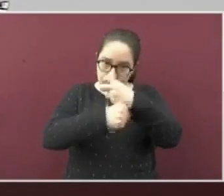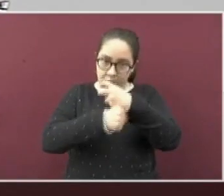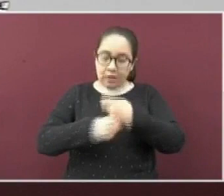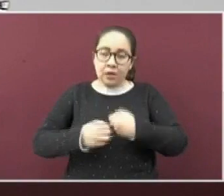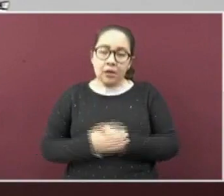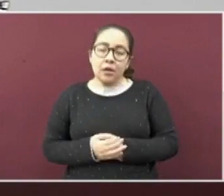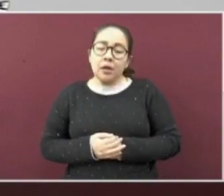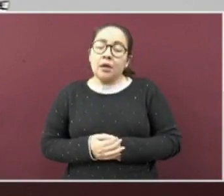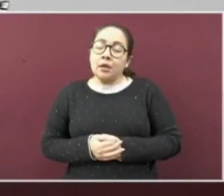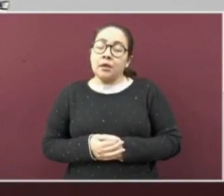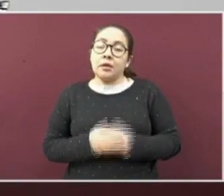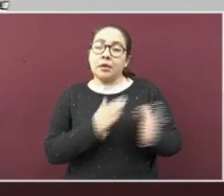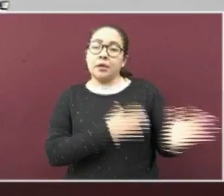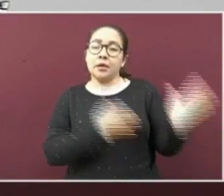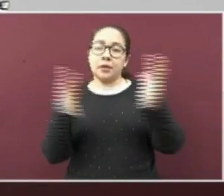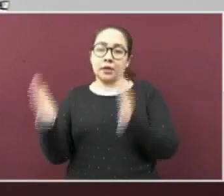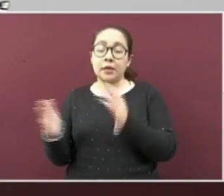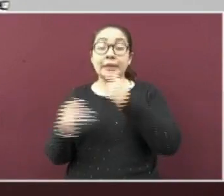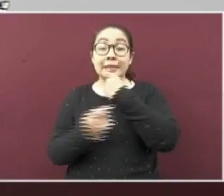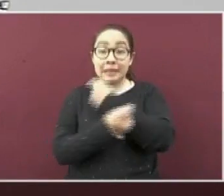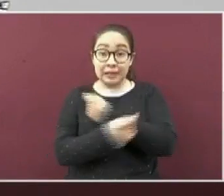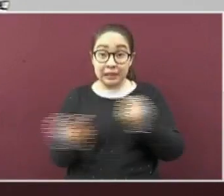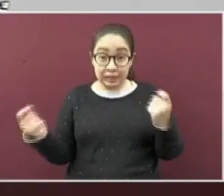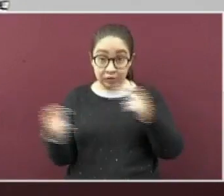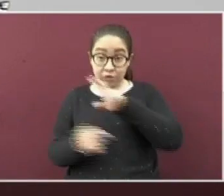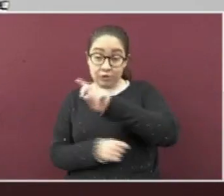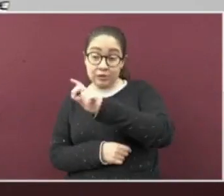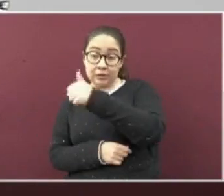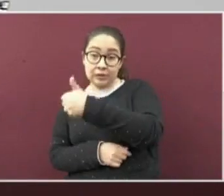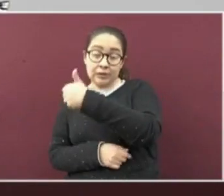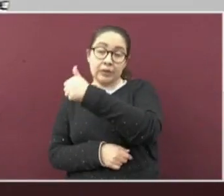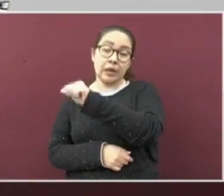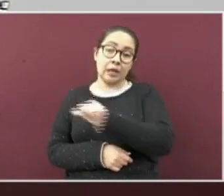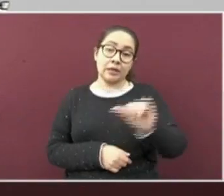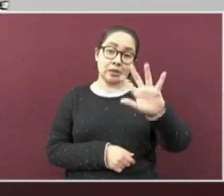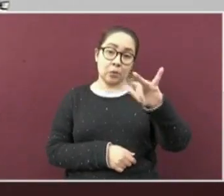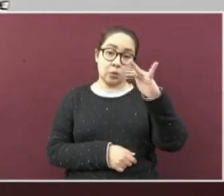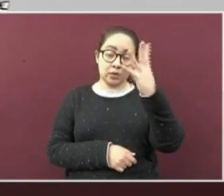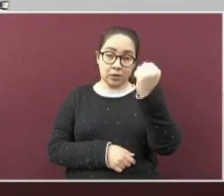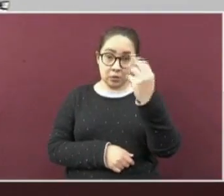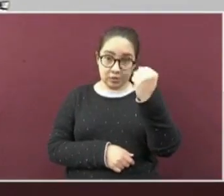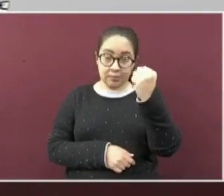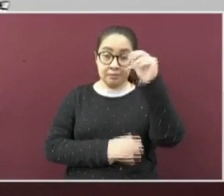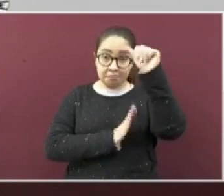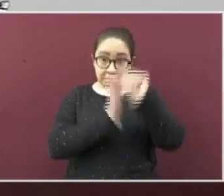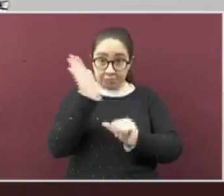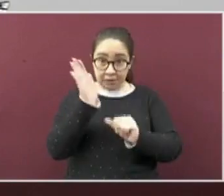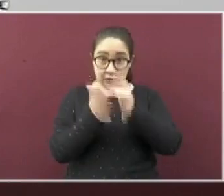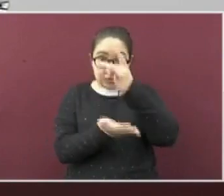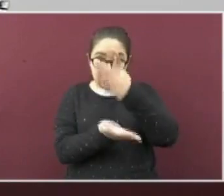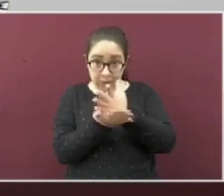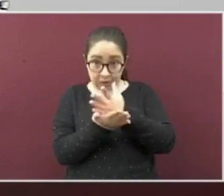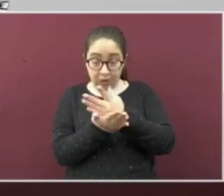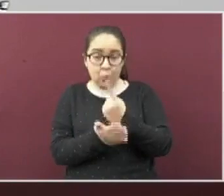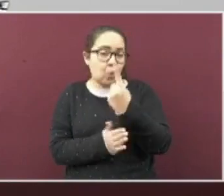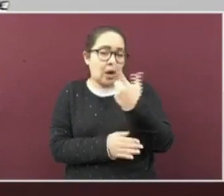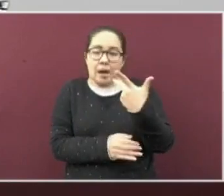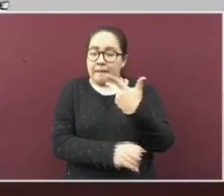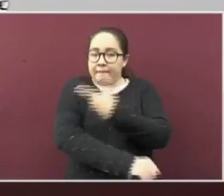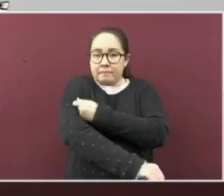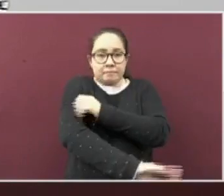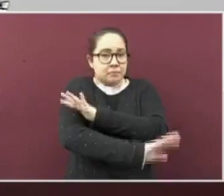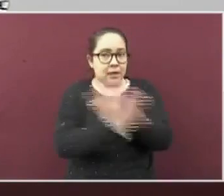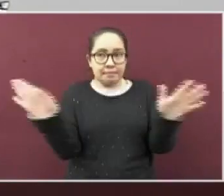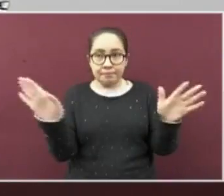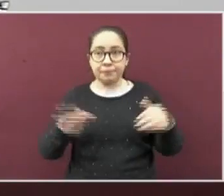En los niños y niñas de 36 a 59 meses, solo se aplica una dosis.